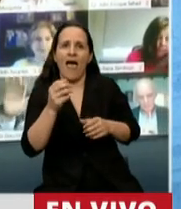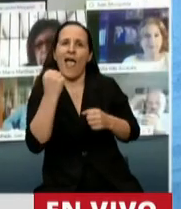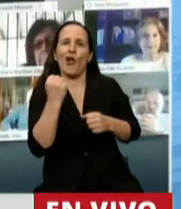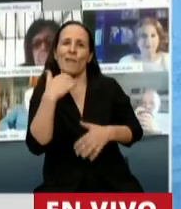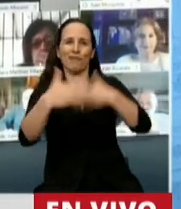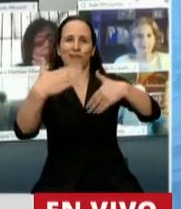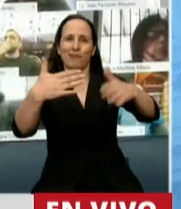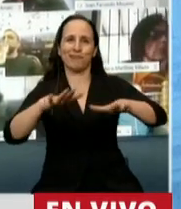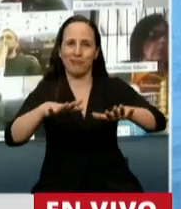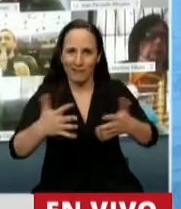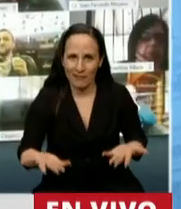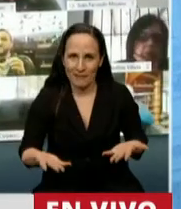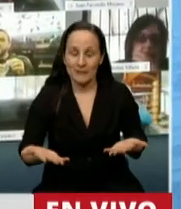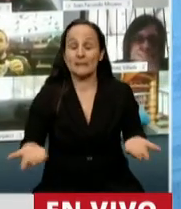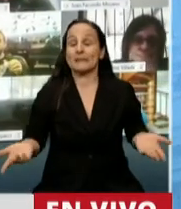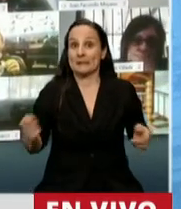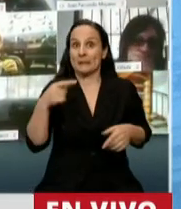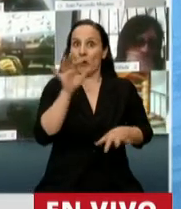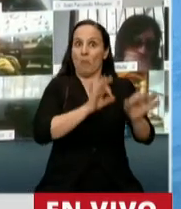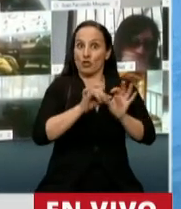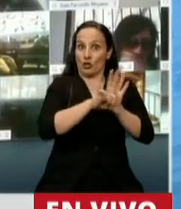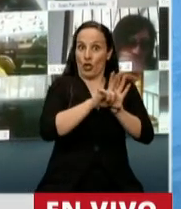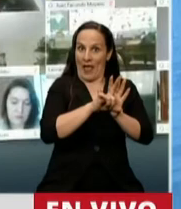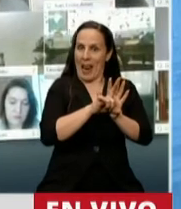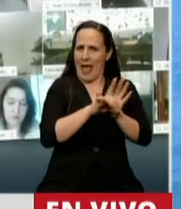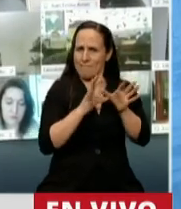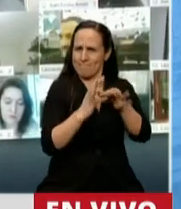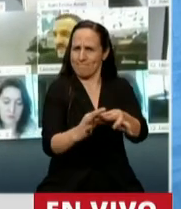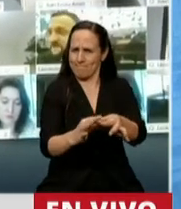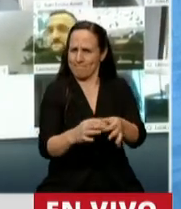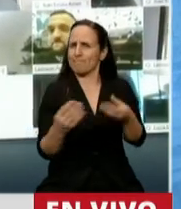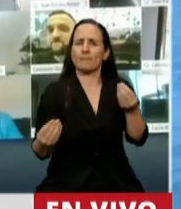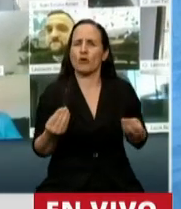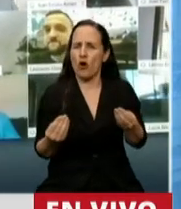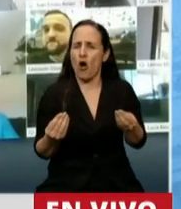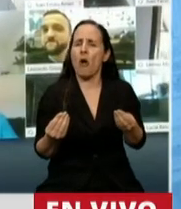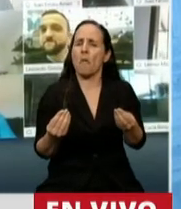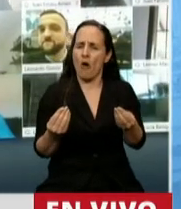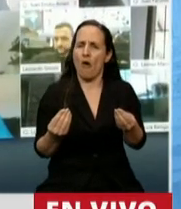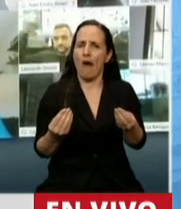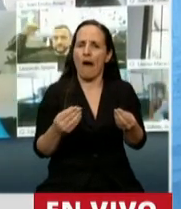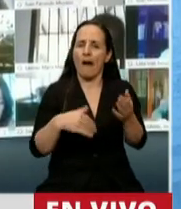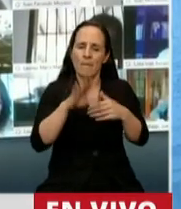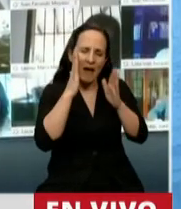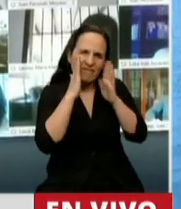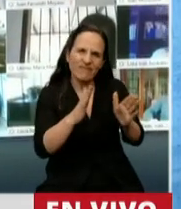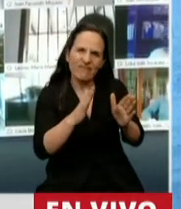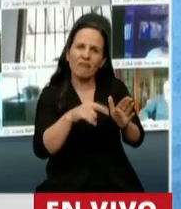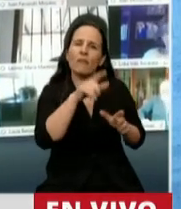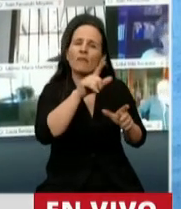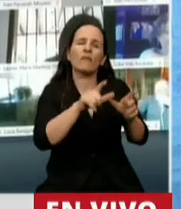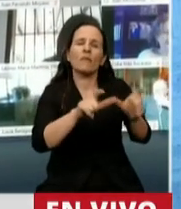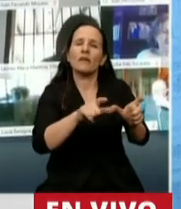que votamos tiende a eso, en un modo abarcativo, inclusivos, pone la mirada en aquellos que antes no estaban